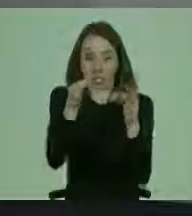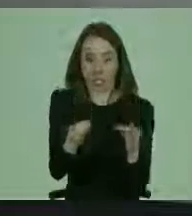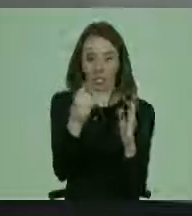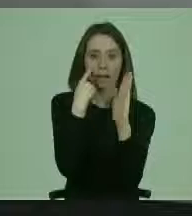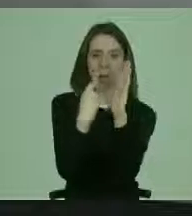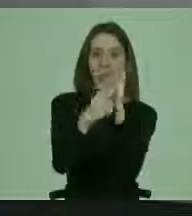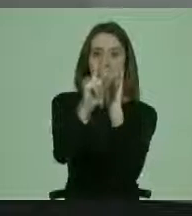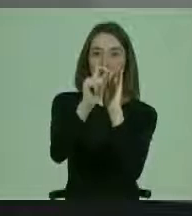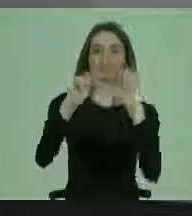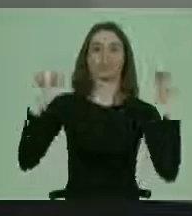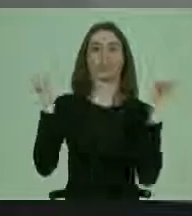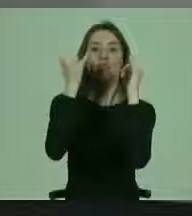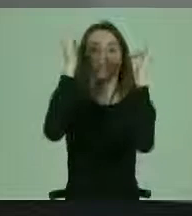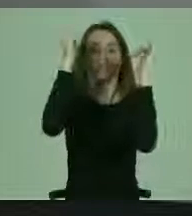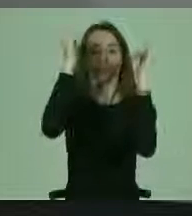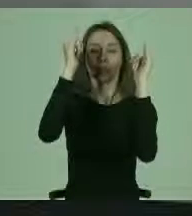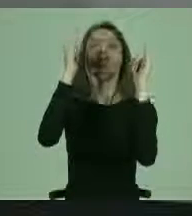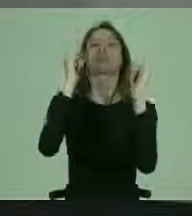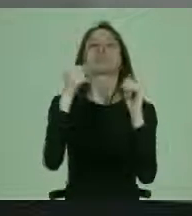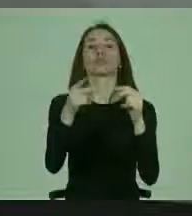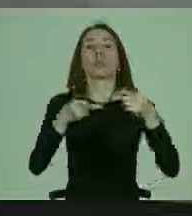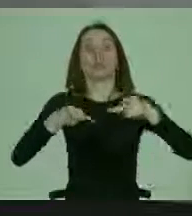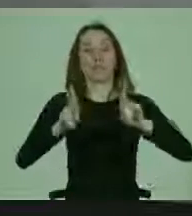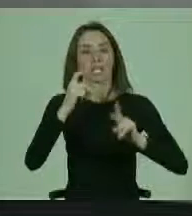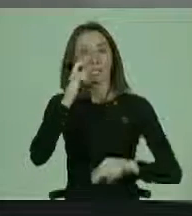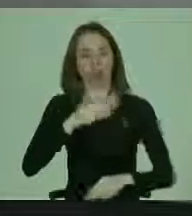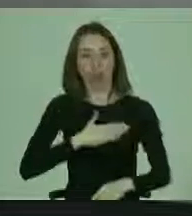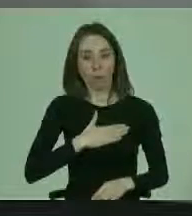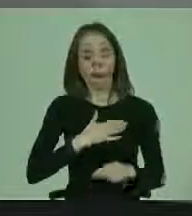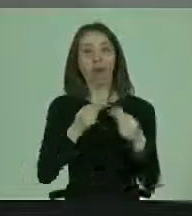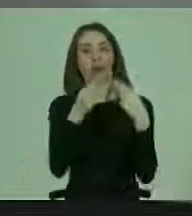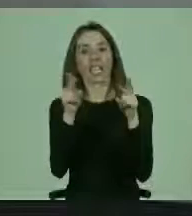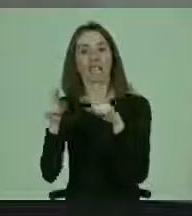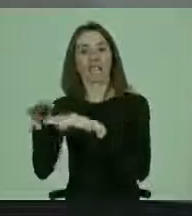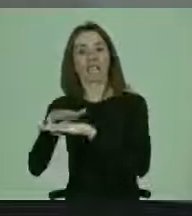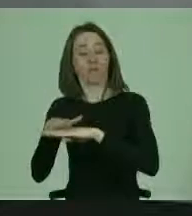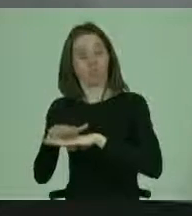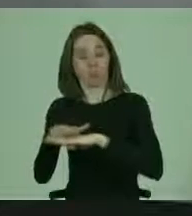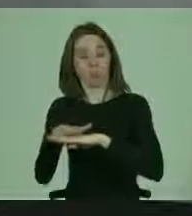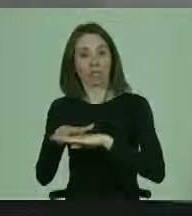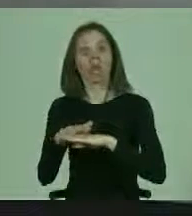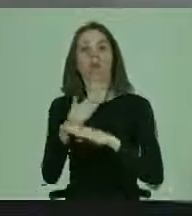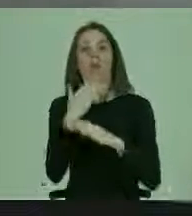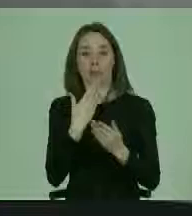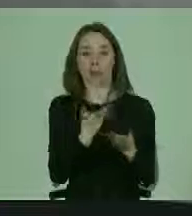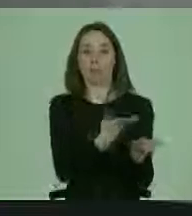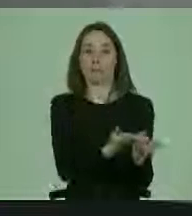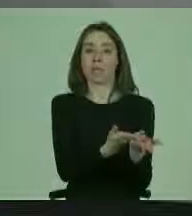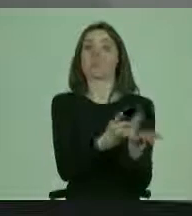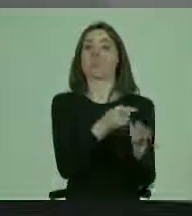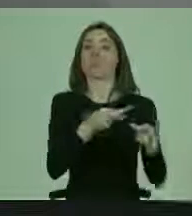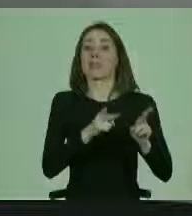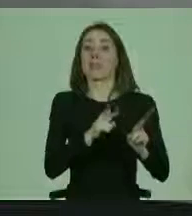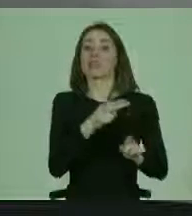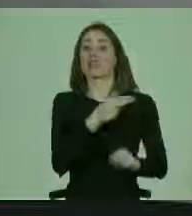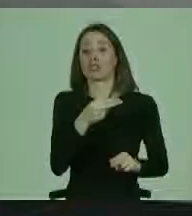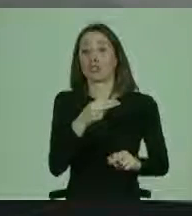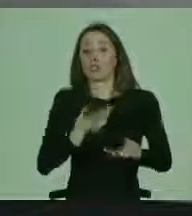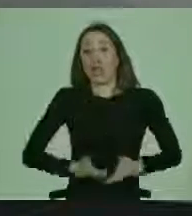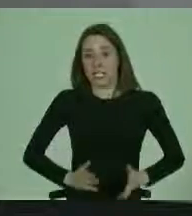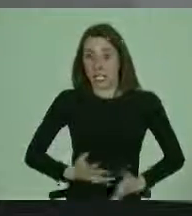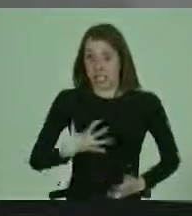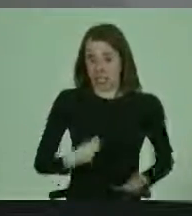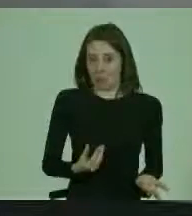reconocimiento, goce y ejercicio de derechos humanos y libertades fundamentales pueda aplicarse en este plano. ¿Y